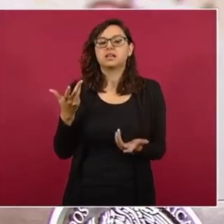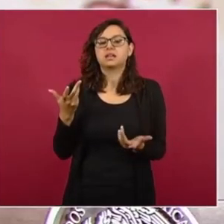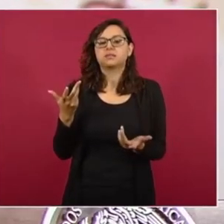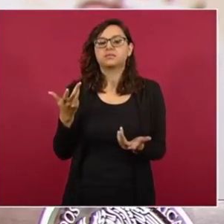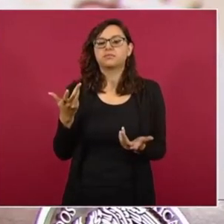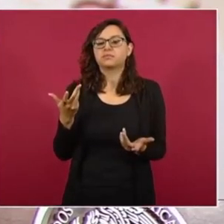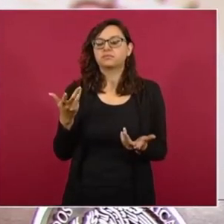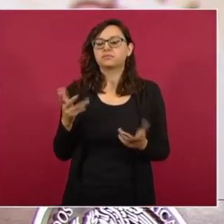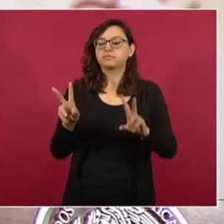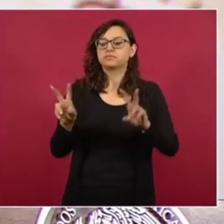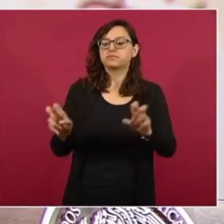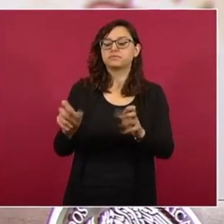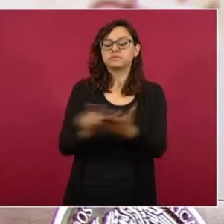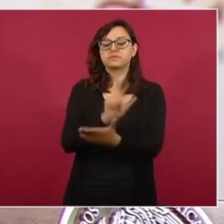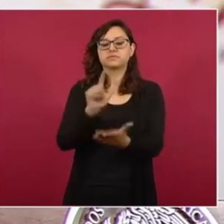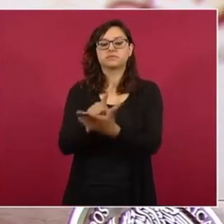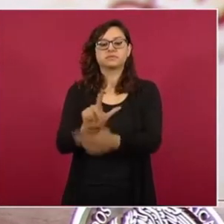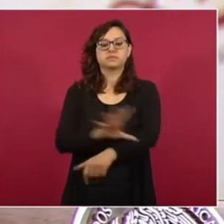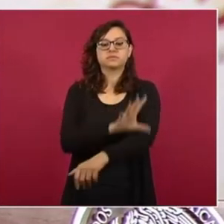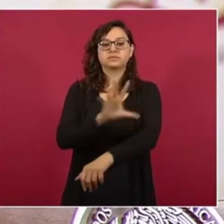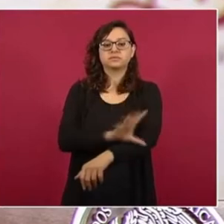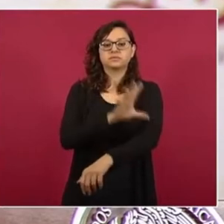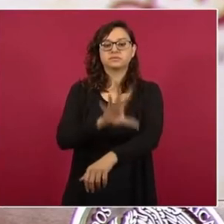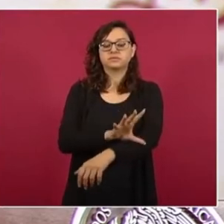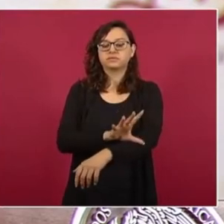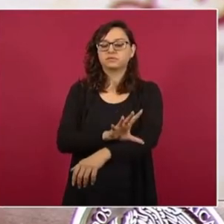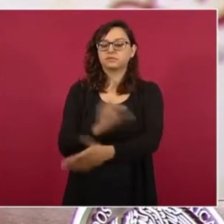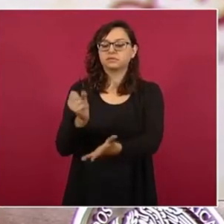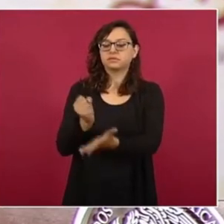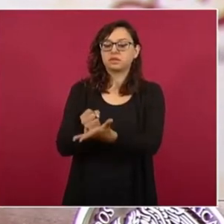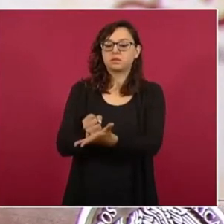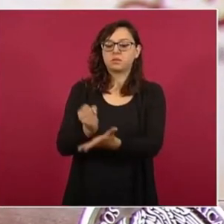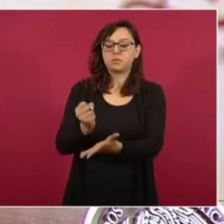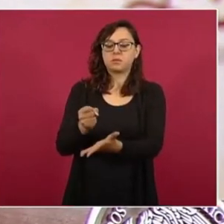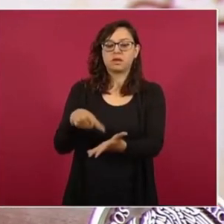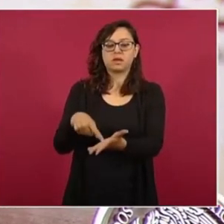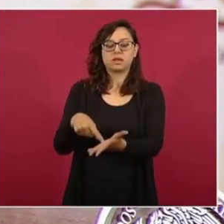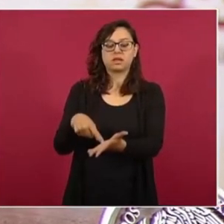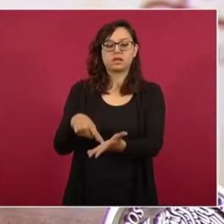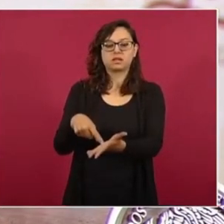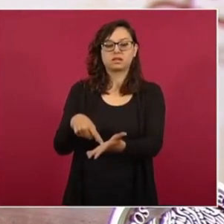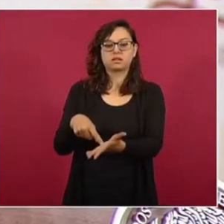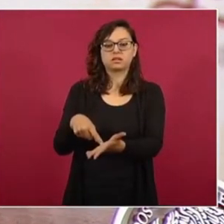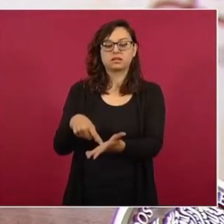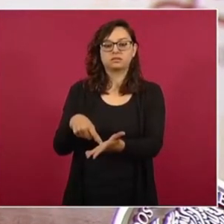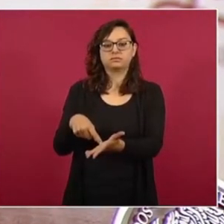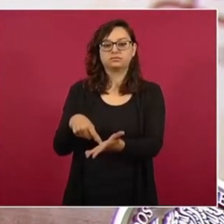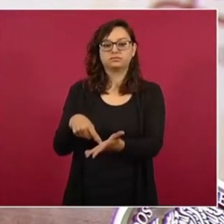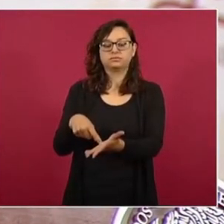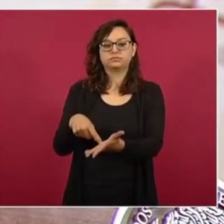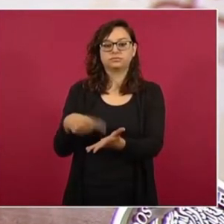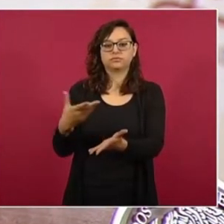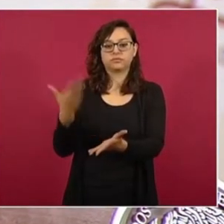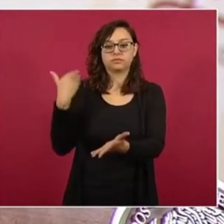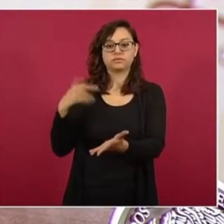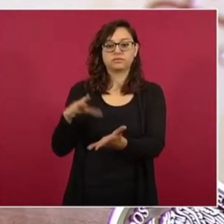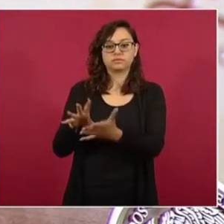eléctrica, la ley que se validó como constitucional